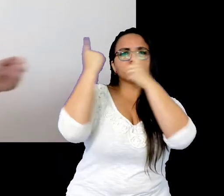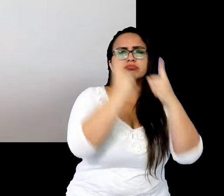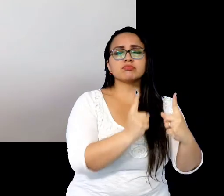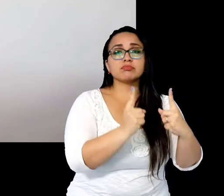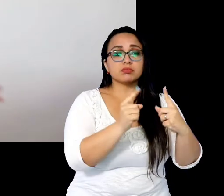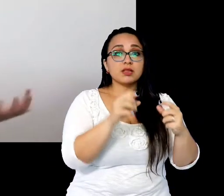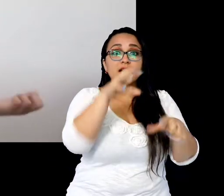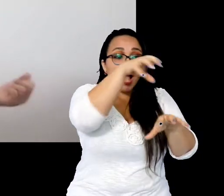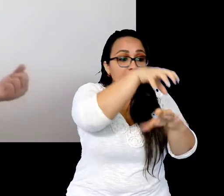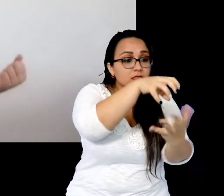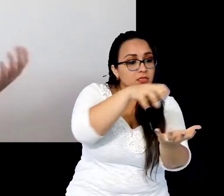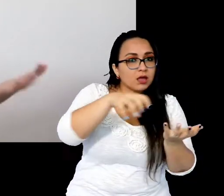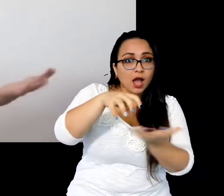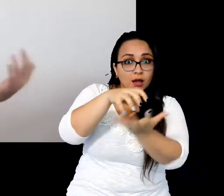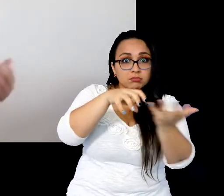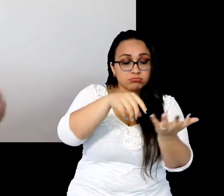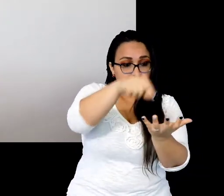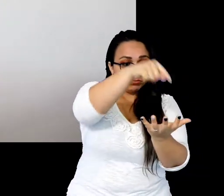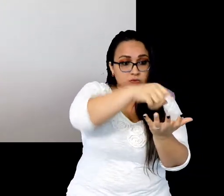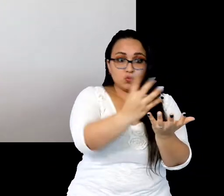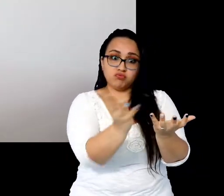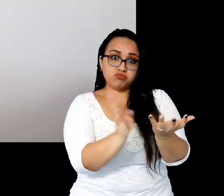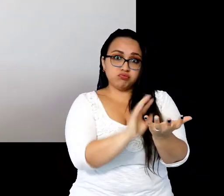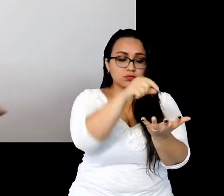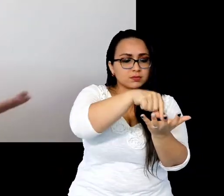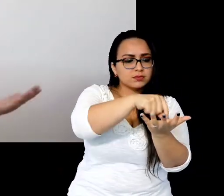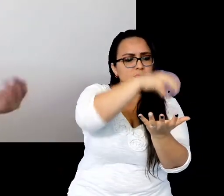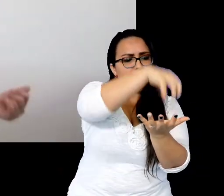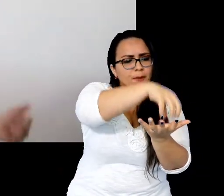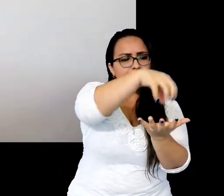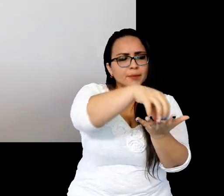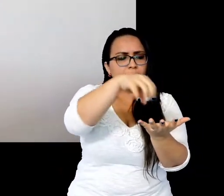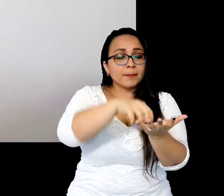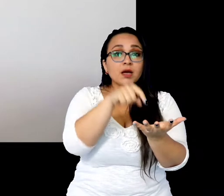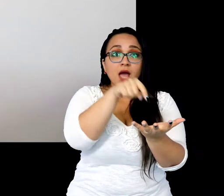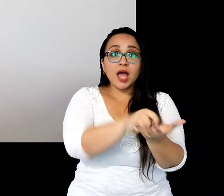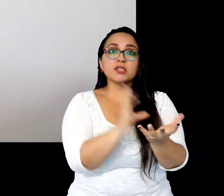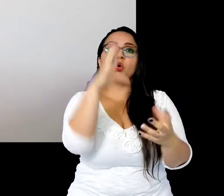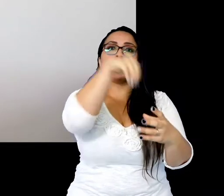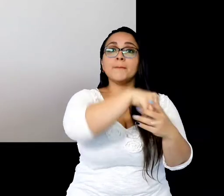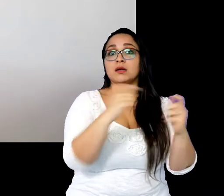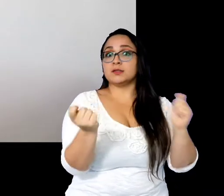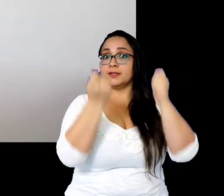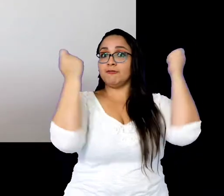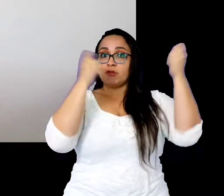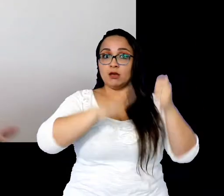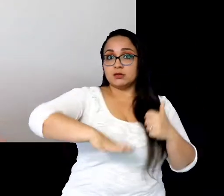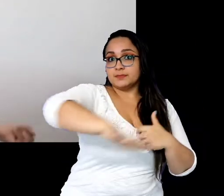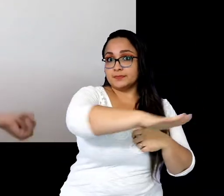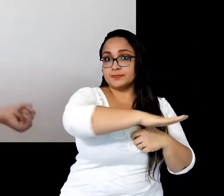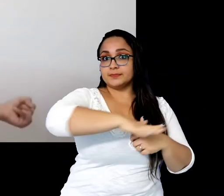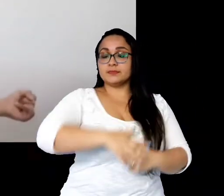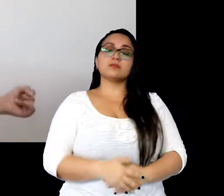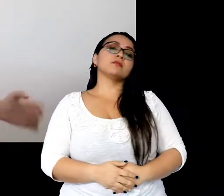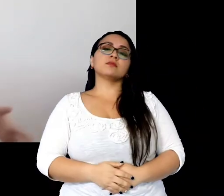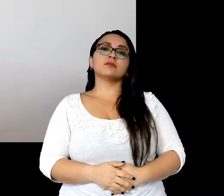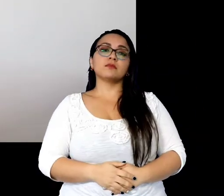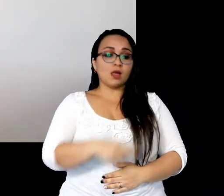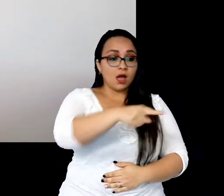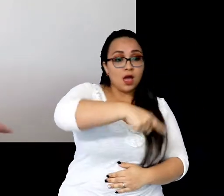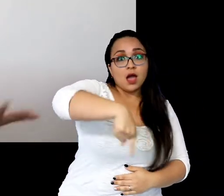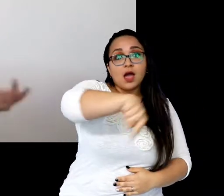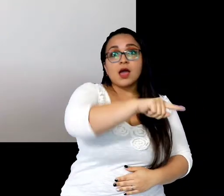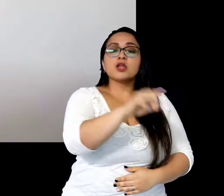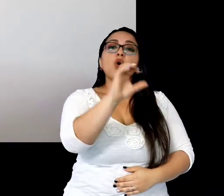totoma, una hoja, un meche de encendido que formaría parte de la ceremonia. Los dumá, como